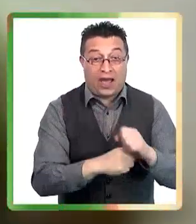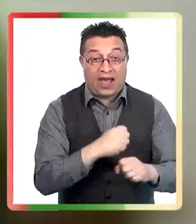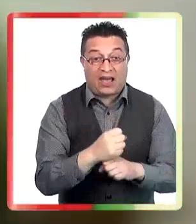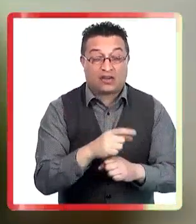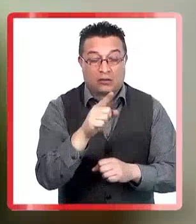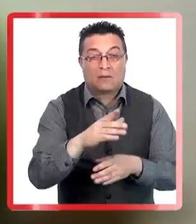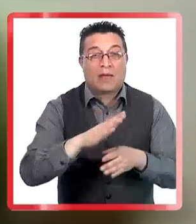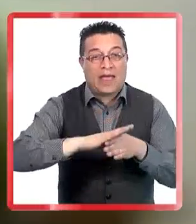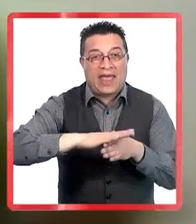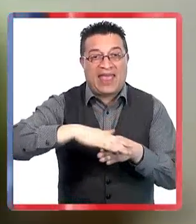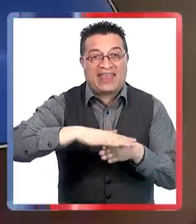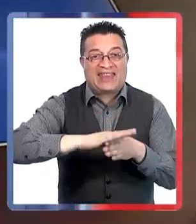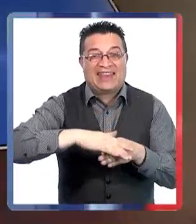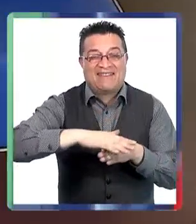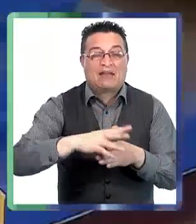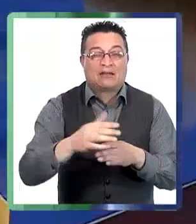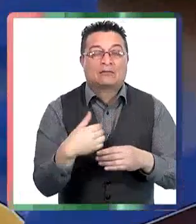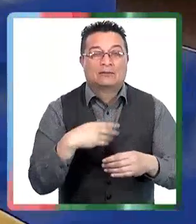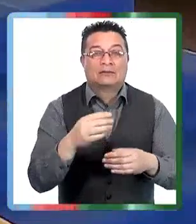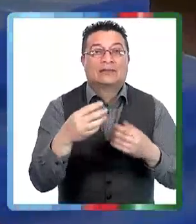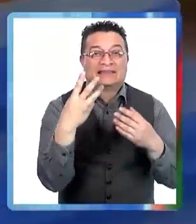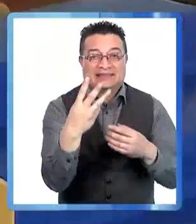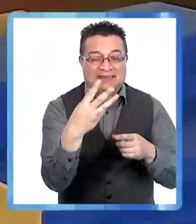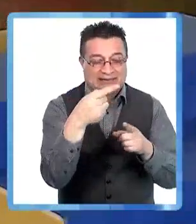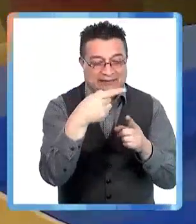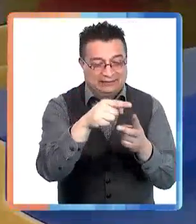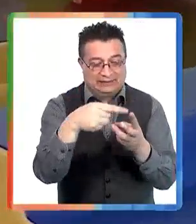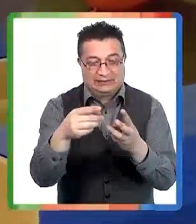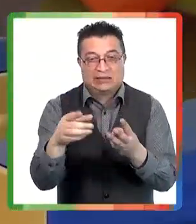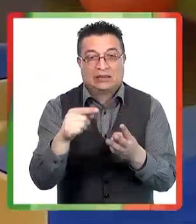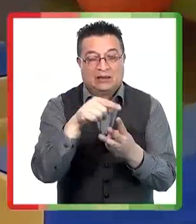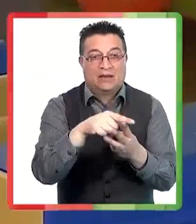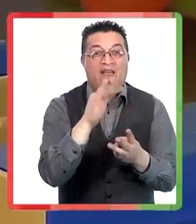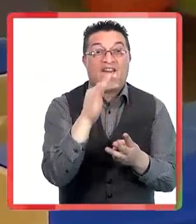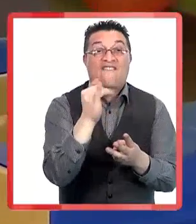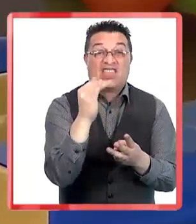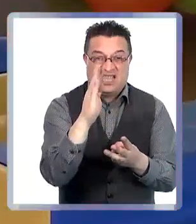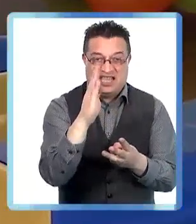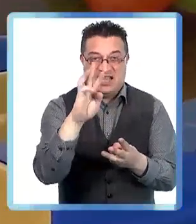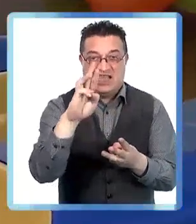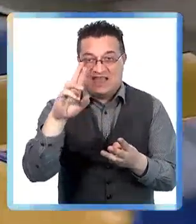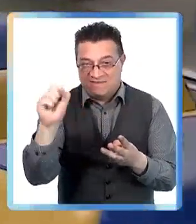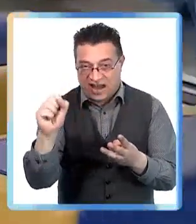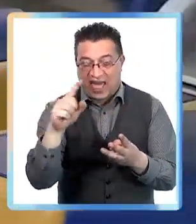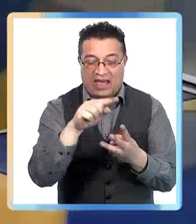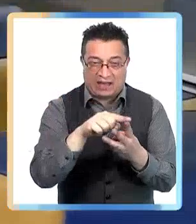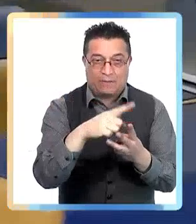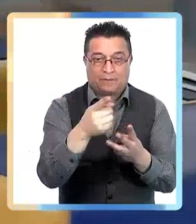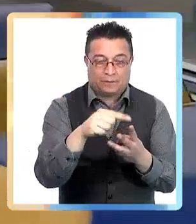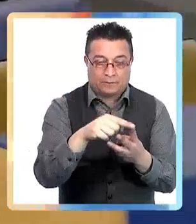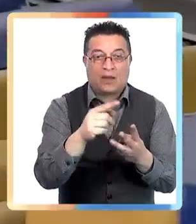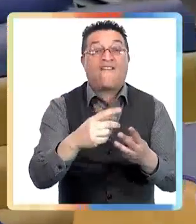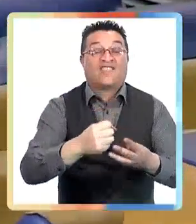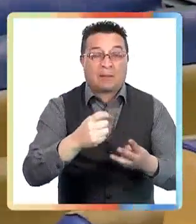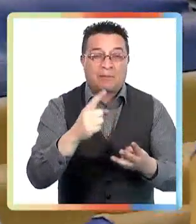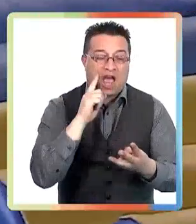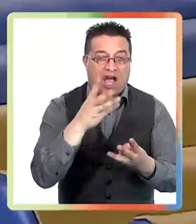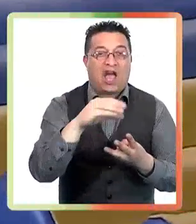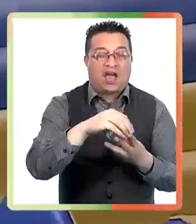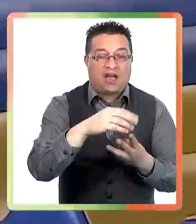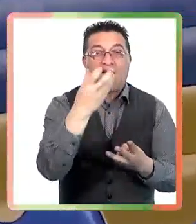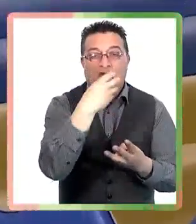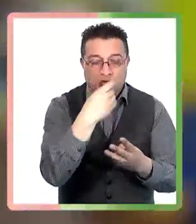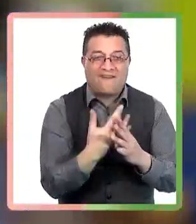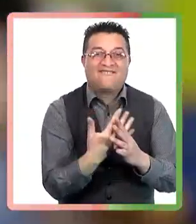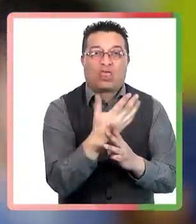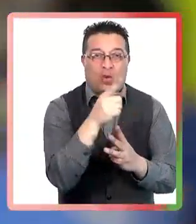años, equilibrado, me refiero a las tres familias de alimentos. tiene que recibir fibra, que contiene además vitaminas, como